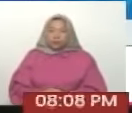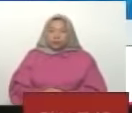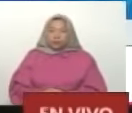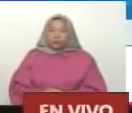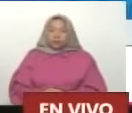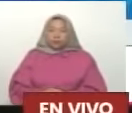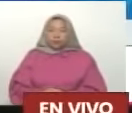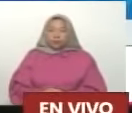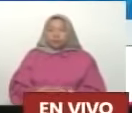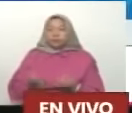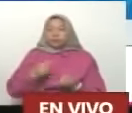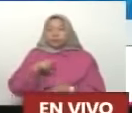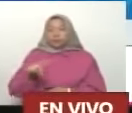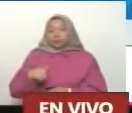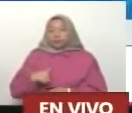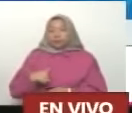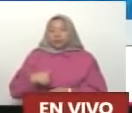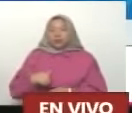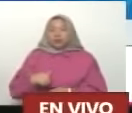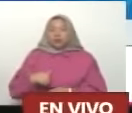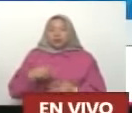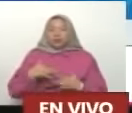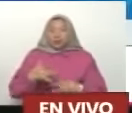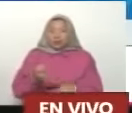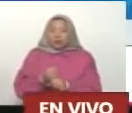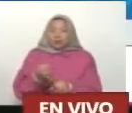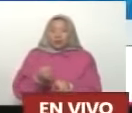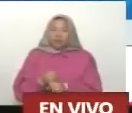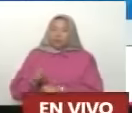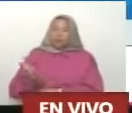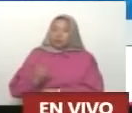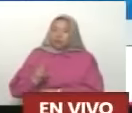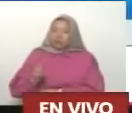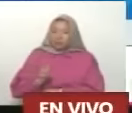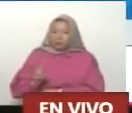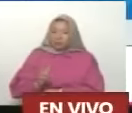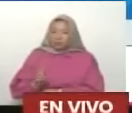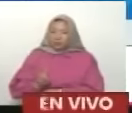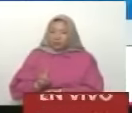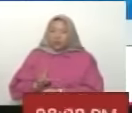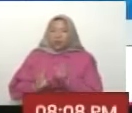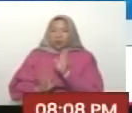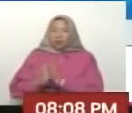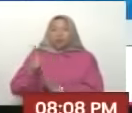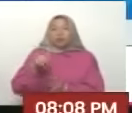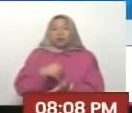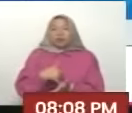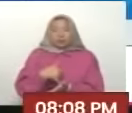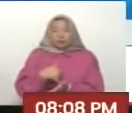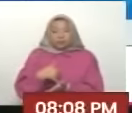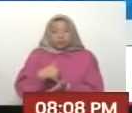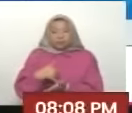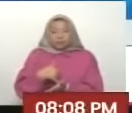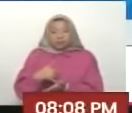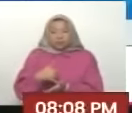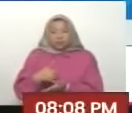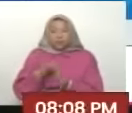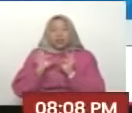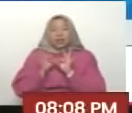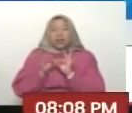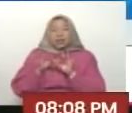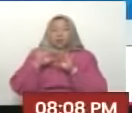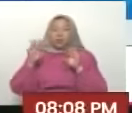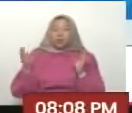Hasta ahora Los intelectuales Se han dedicado A interpretar el